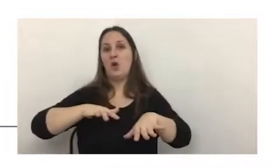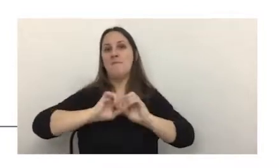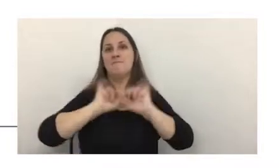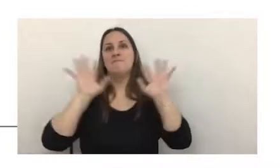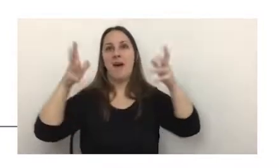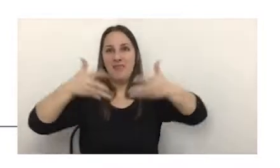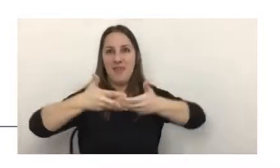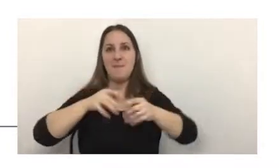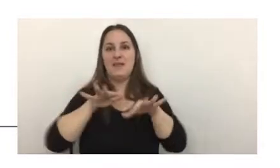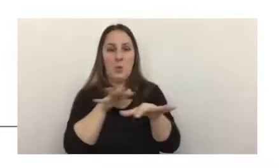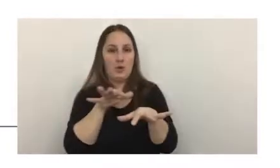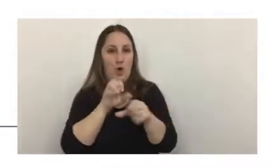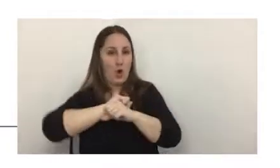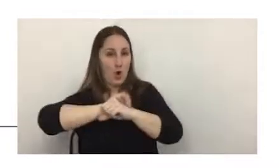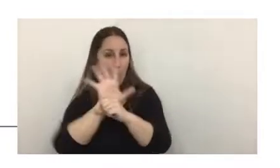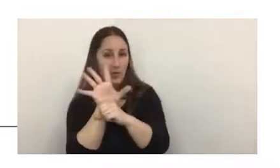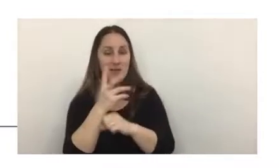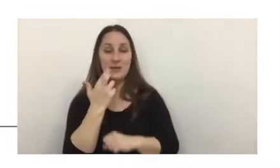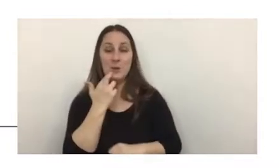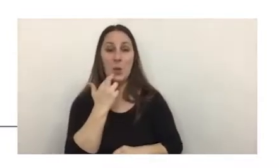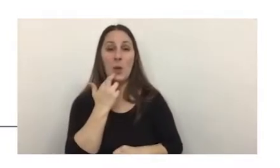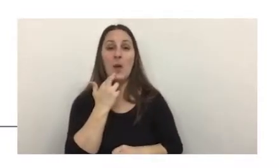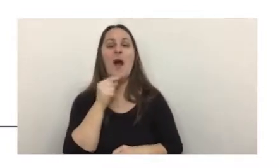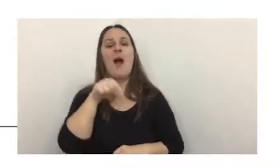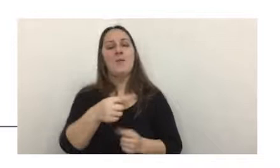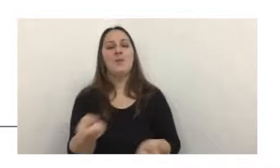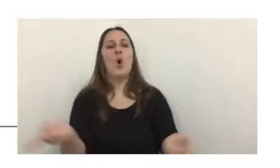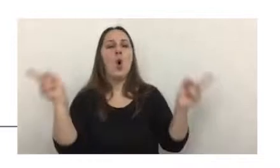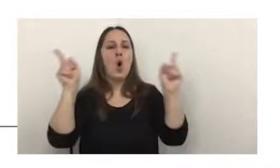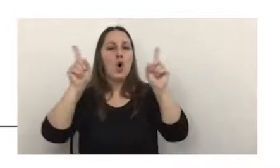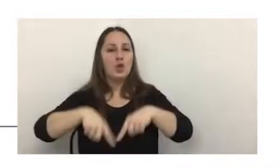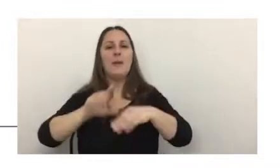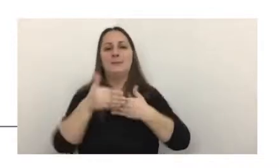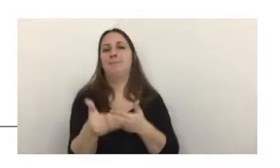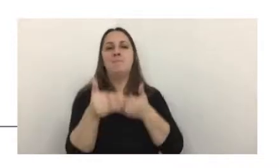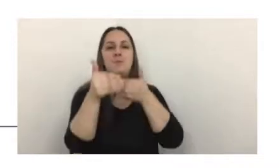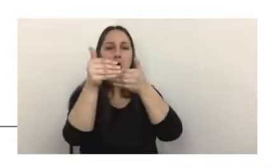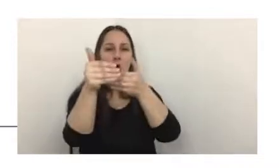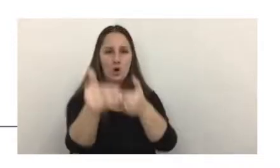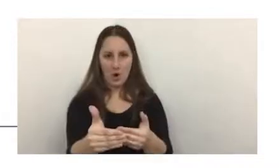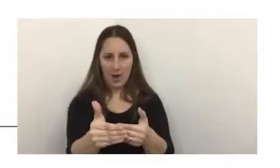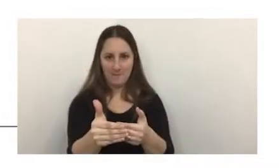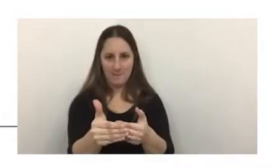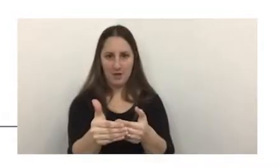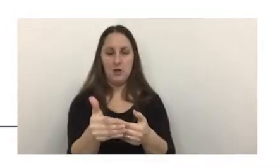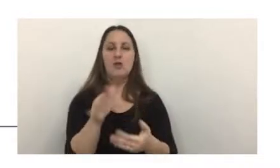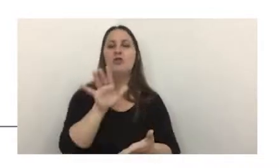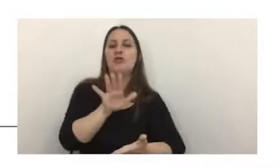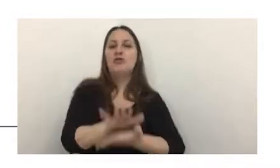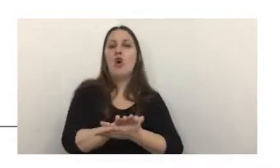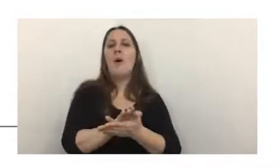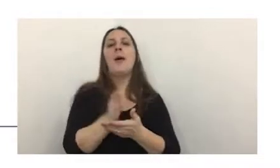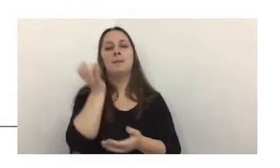pandemia del COVID-19, bueno, aquí volvemos a tener otra prórroga en lo que se refiere a la